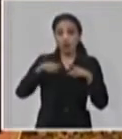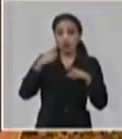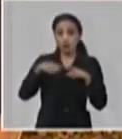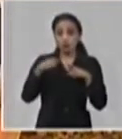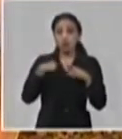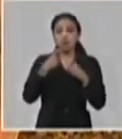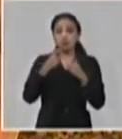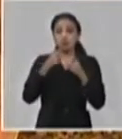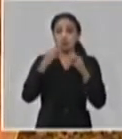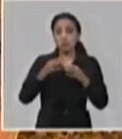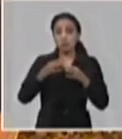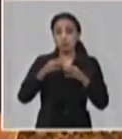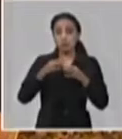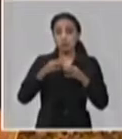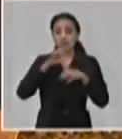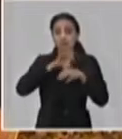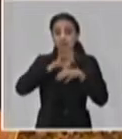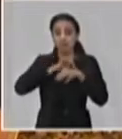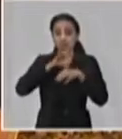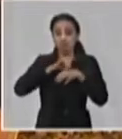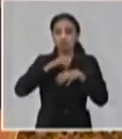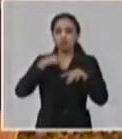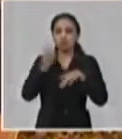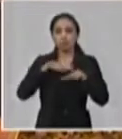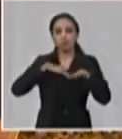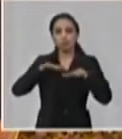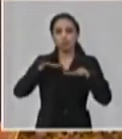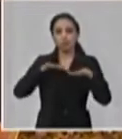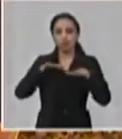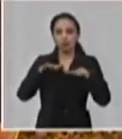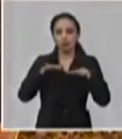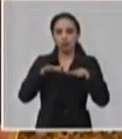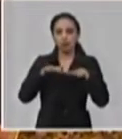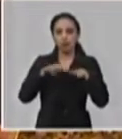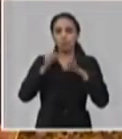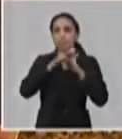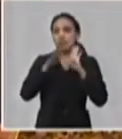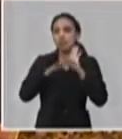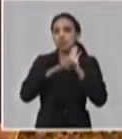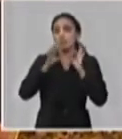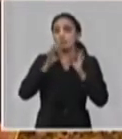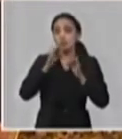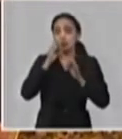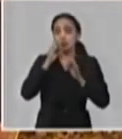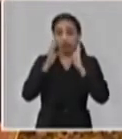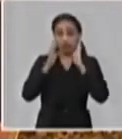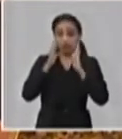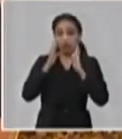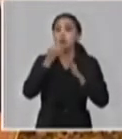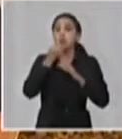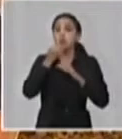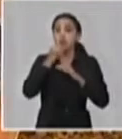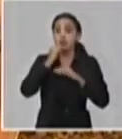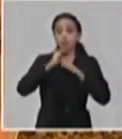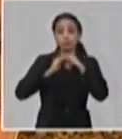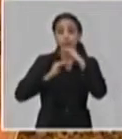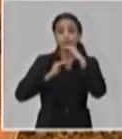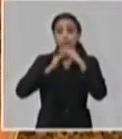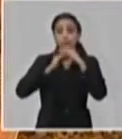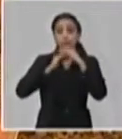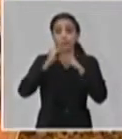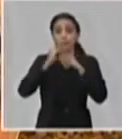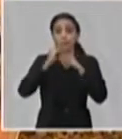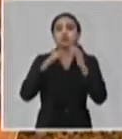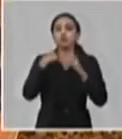el caso de una epidemia de envergadura estar preparados para, en la medida que las etapas puedan ir ocurriendo, dar una